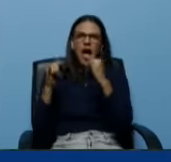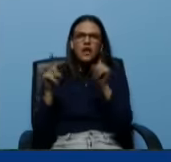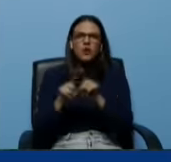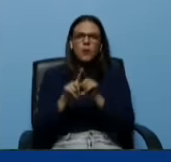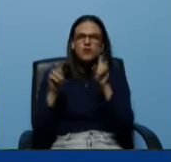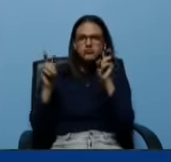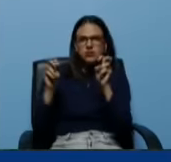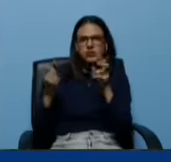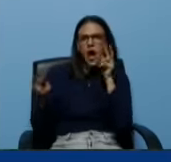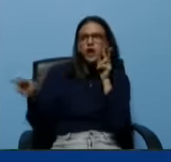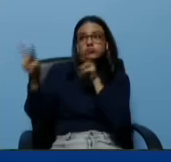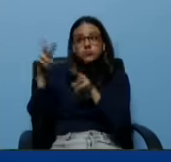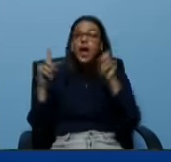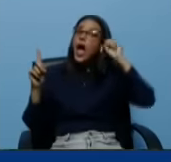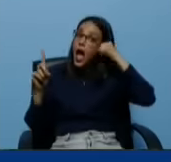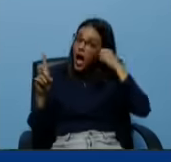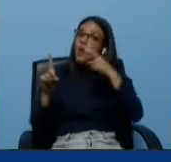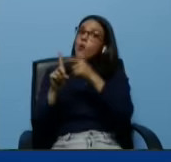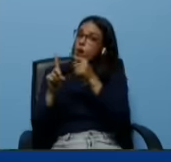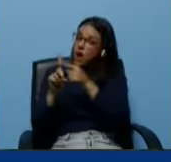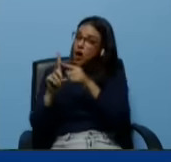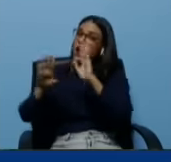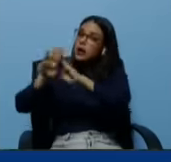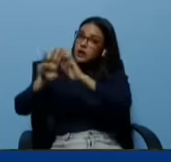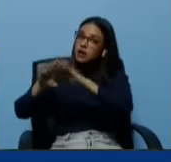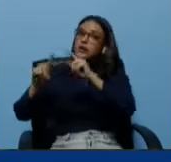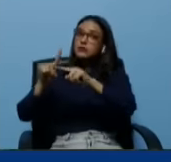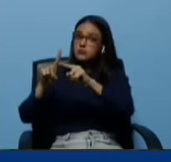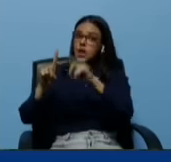Acuérdate, Lula. Y te podría mencionar